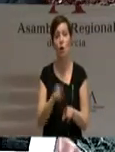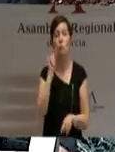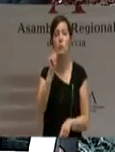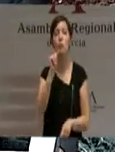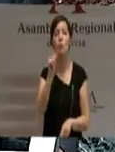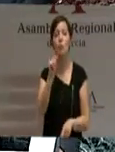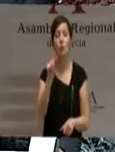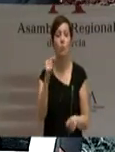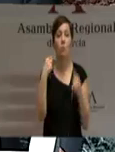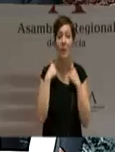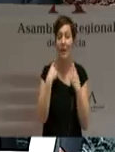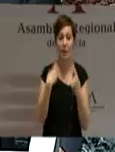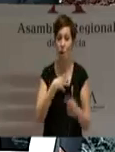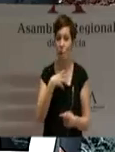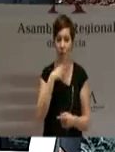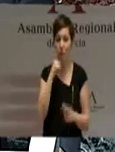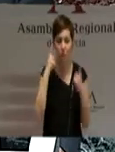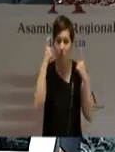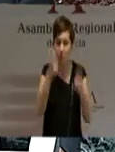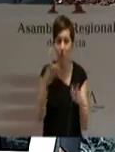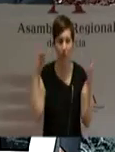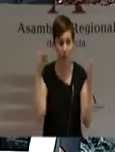cuanto tanto nos jugamos en el empeño.